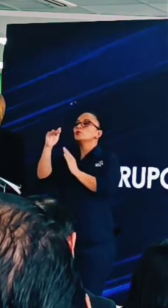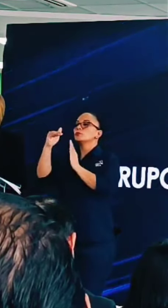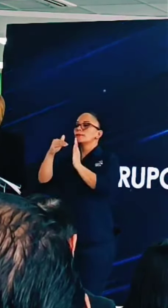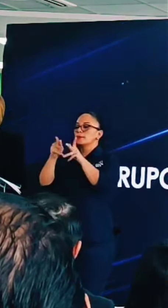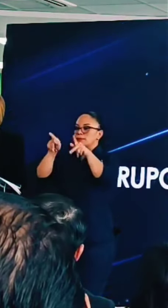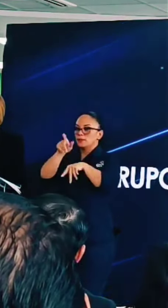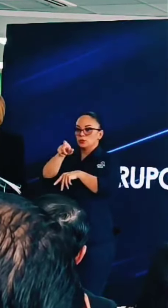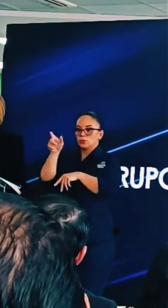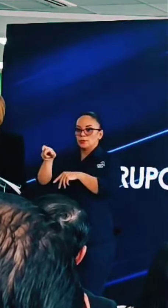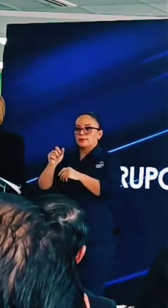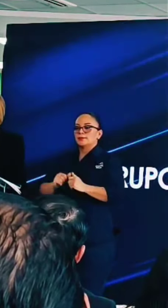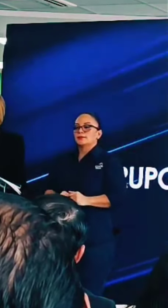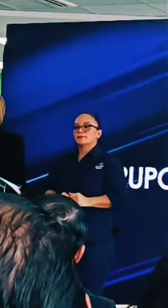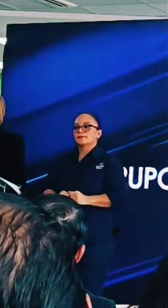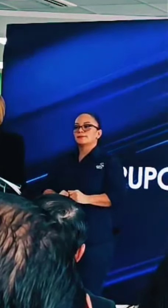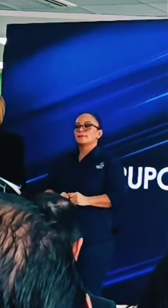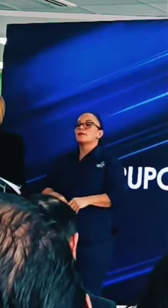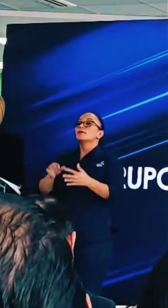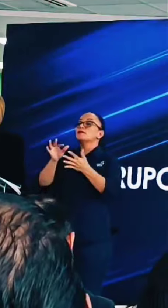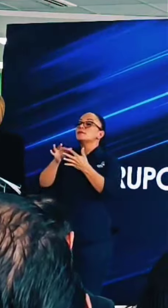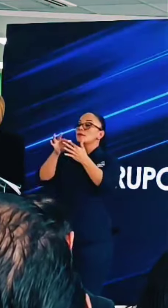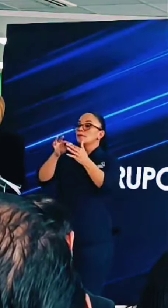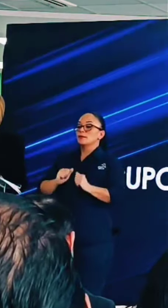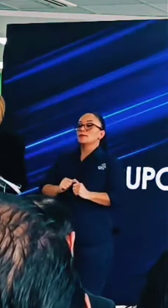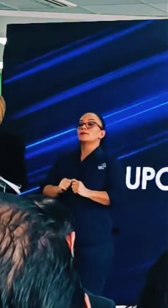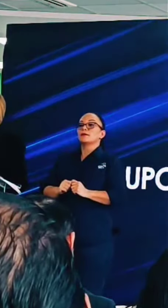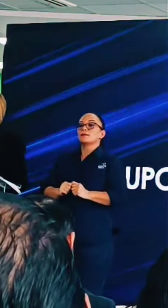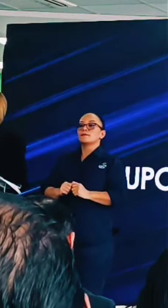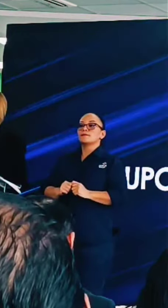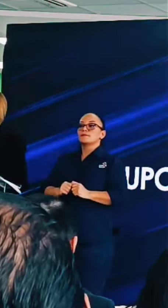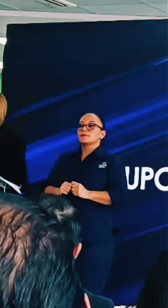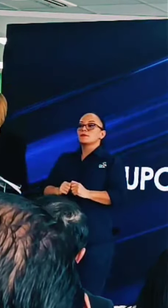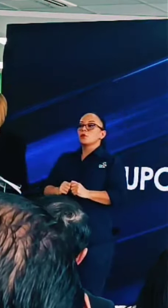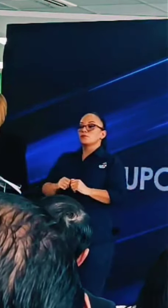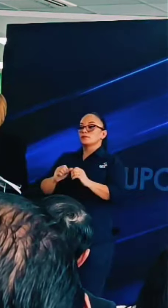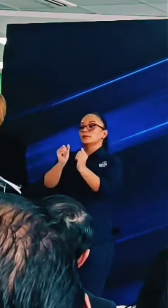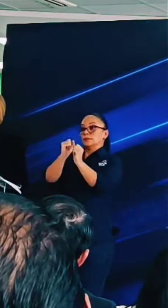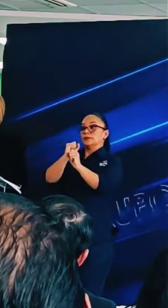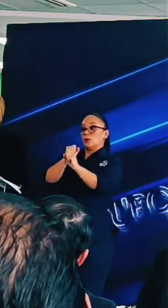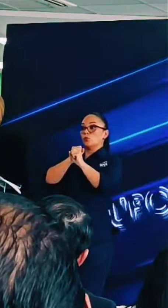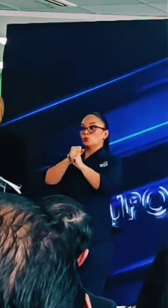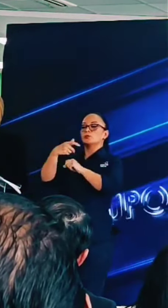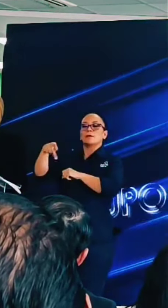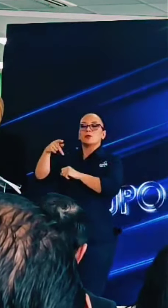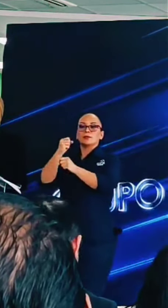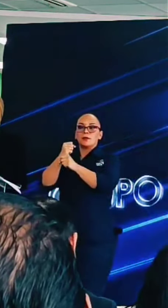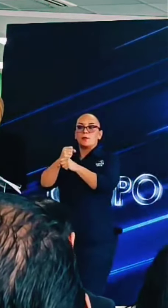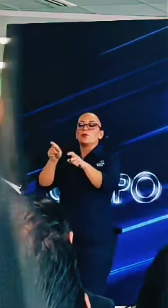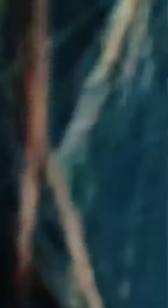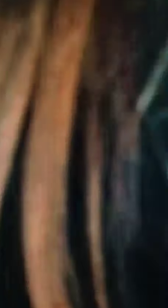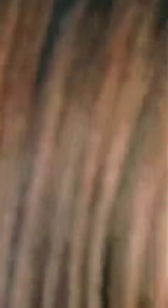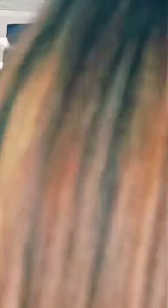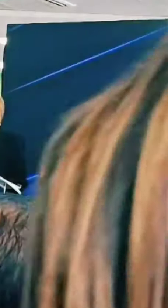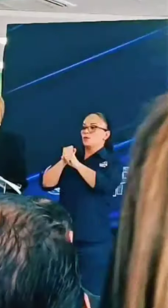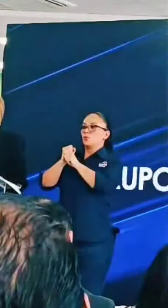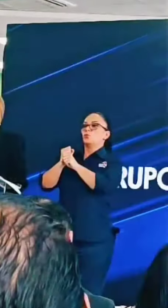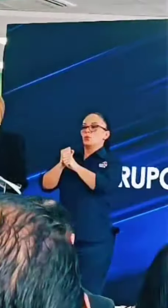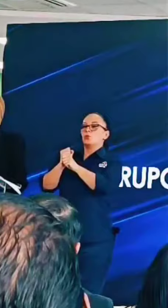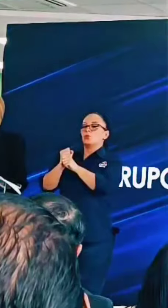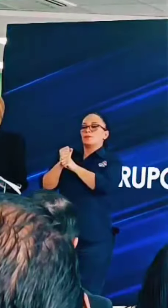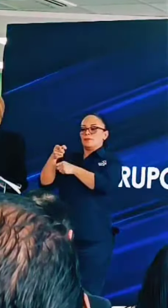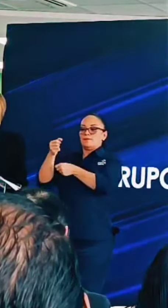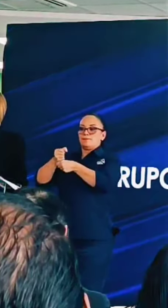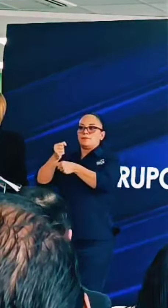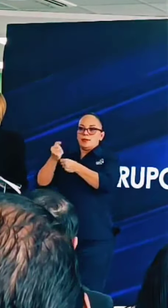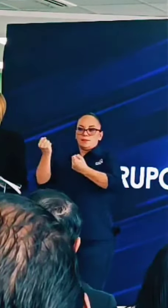mil pacientes, sobre todo amparados a los seguros de riesgo del trabajo y seguro obligatorio automotor que se